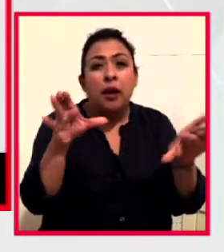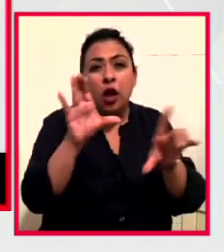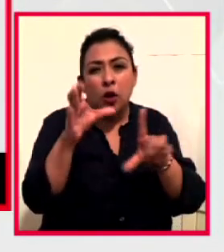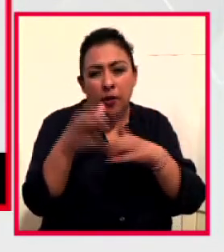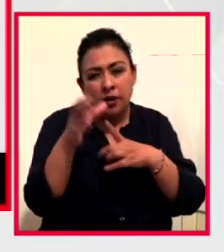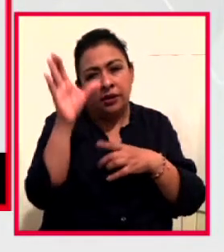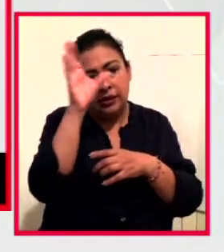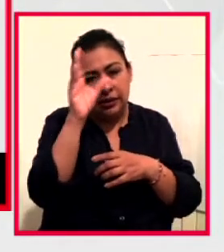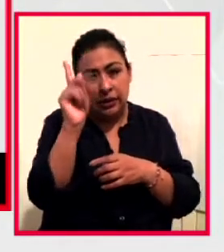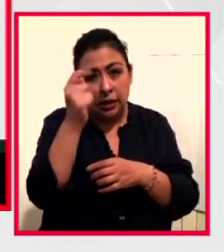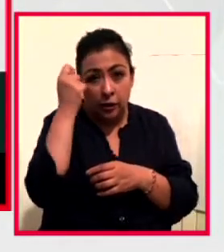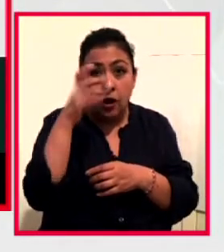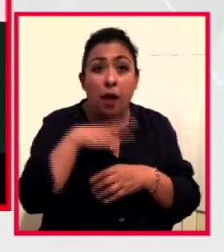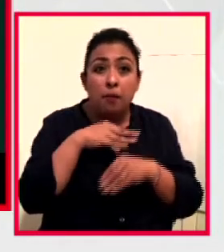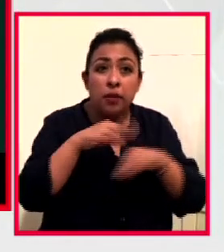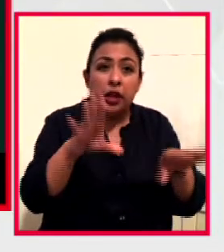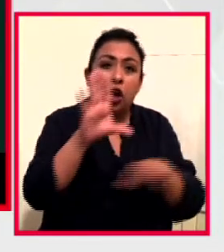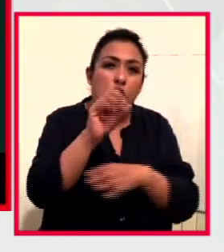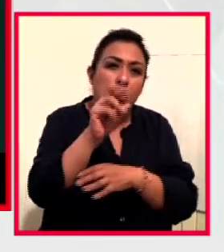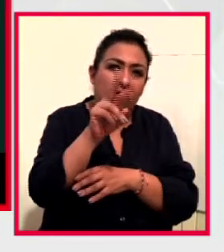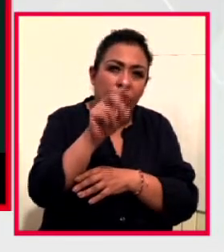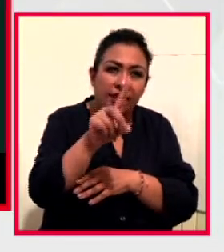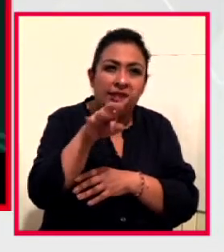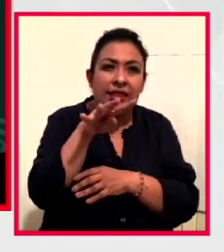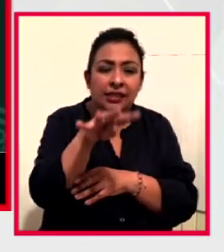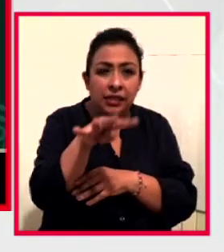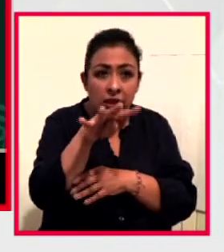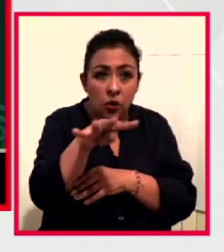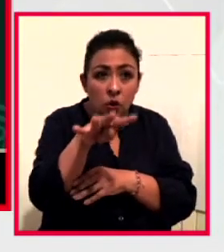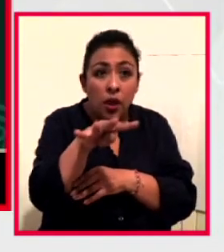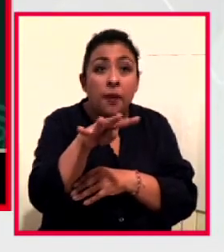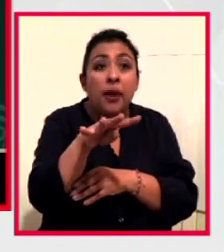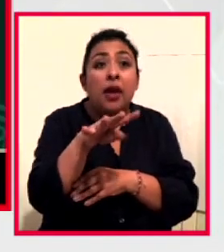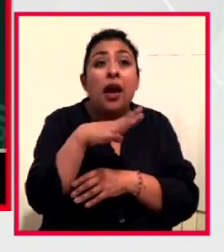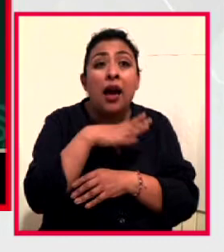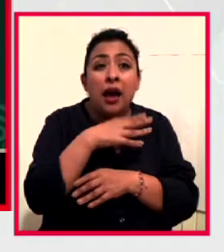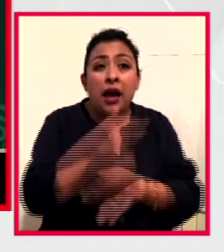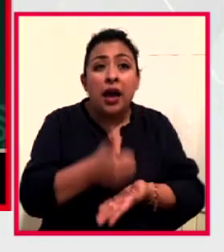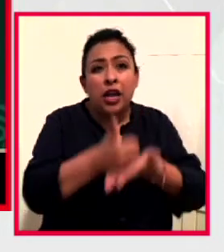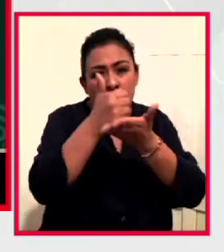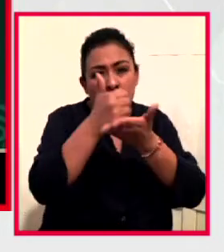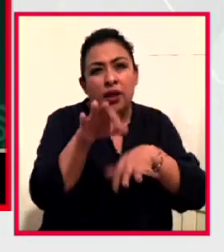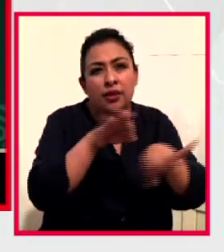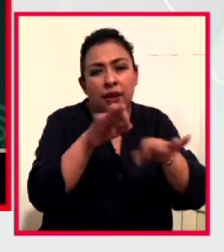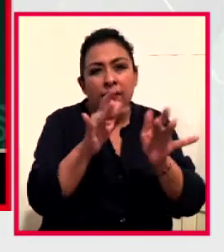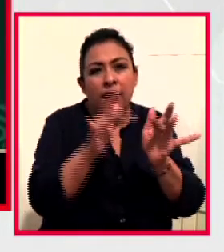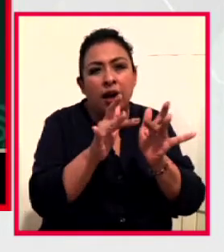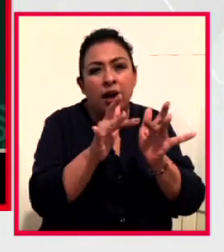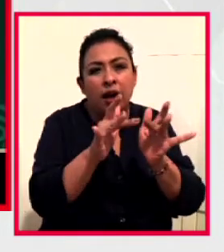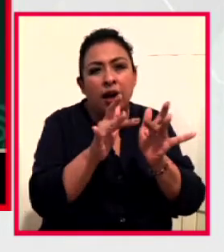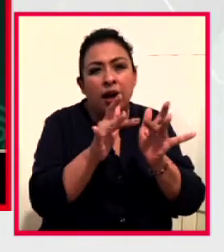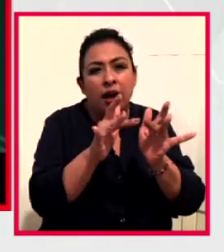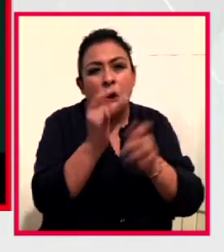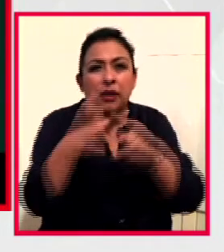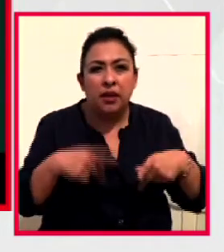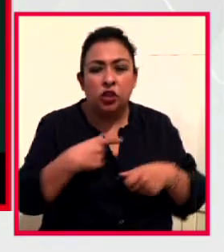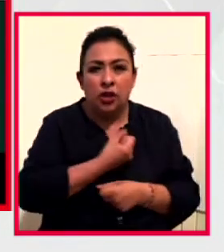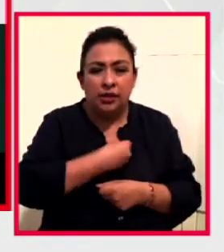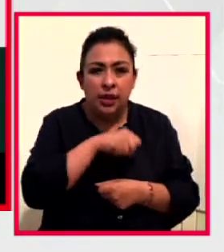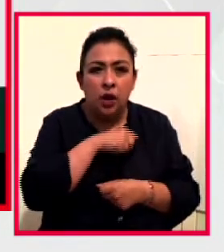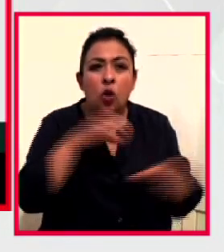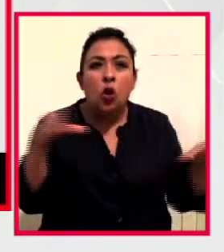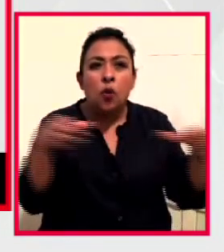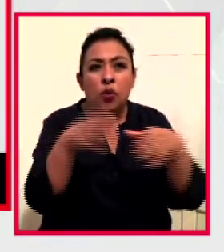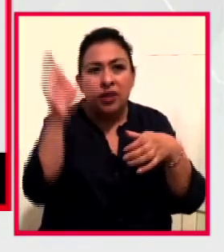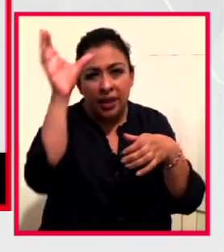repositorio de información COVID-19. Este sitio facilitará el trabajo de investigación del personal de salud y de la comunidad científica